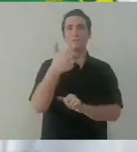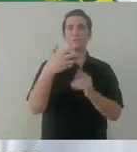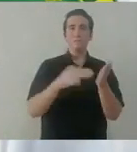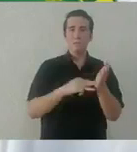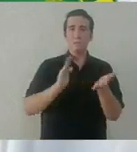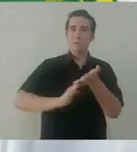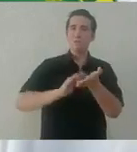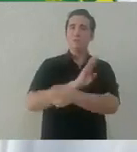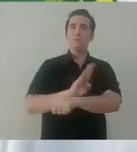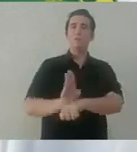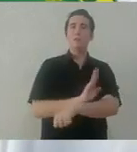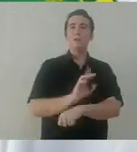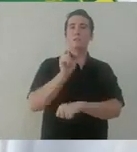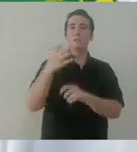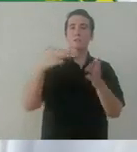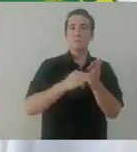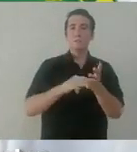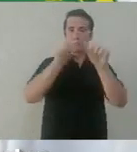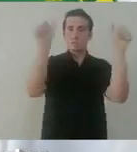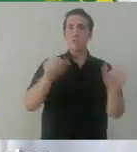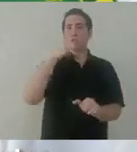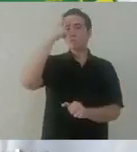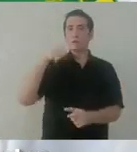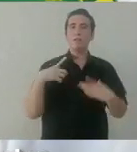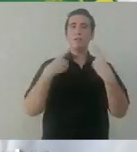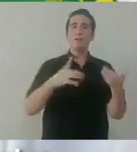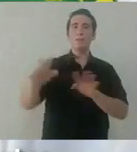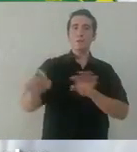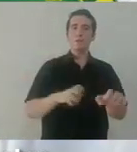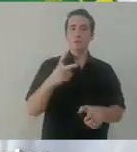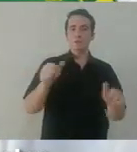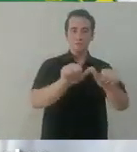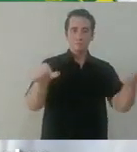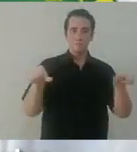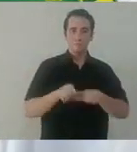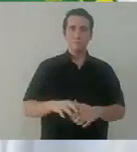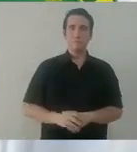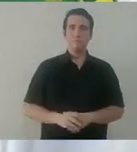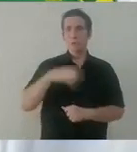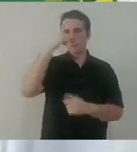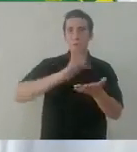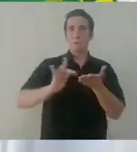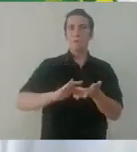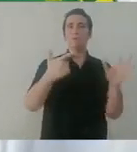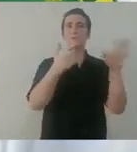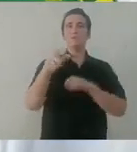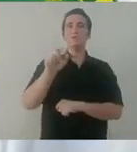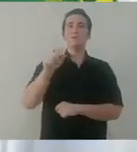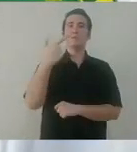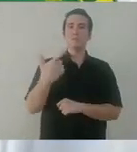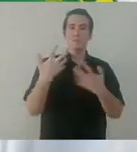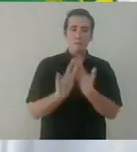.000 pesos para beneficiar a 1.030 artesanos para regenerar empleo en este tradicional sector. Para apoyar a casi